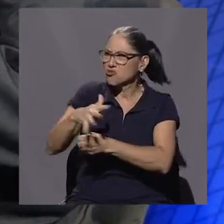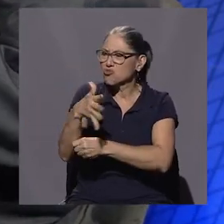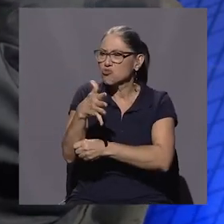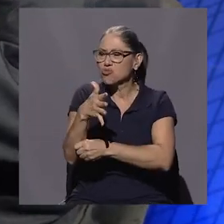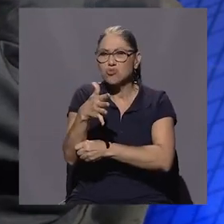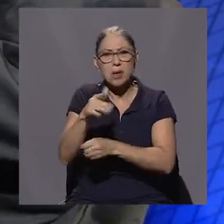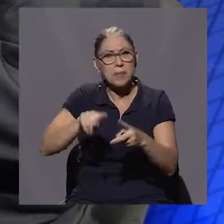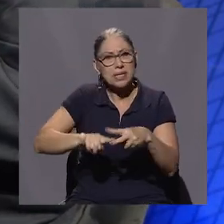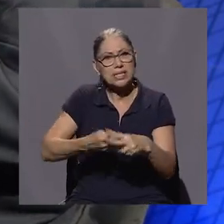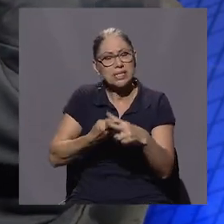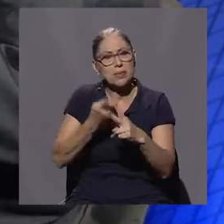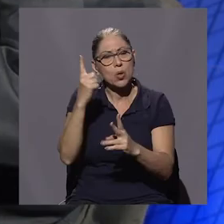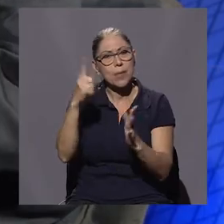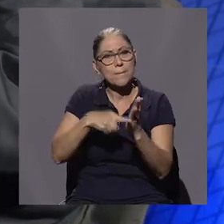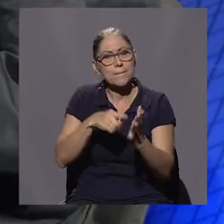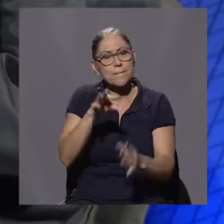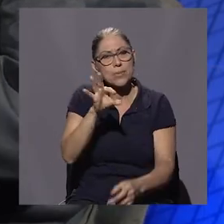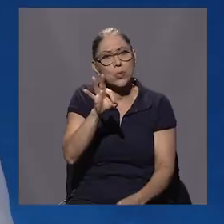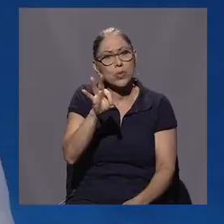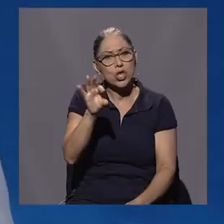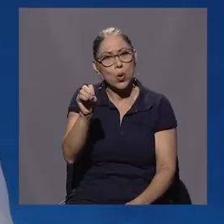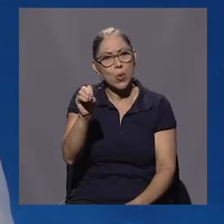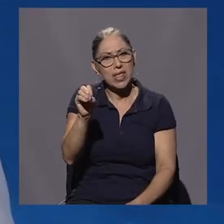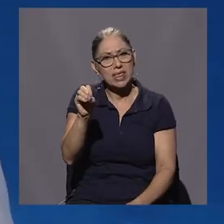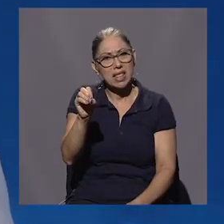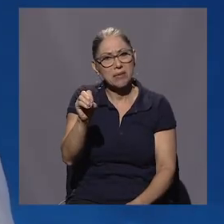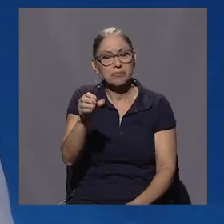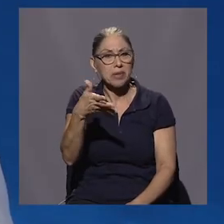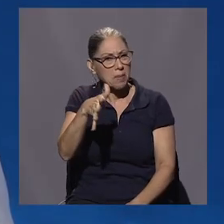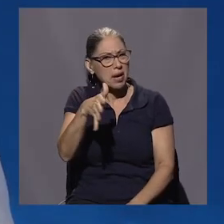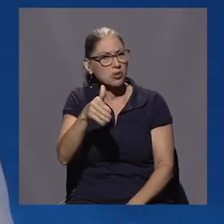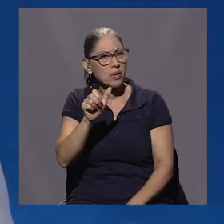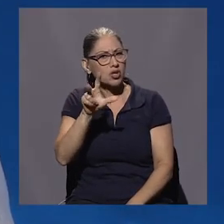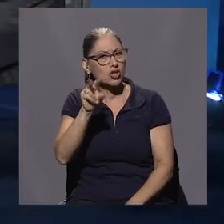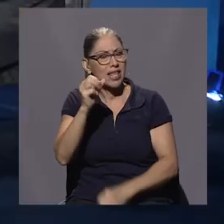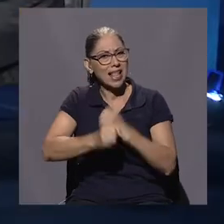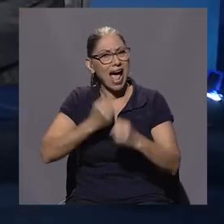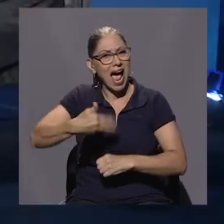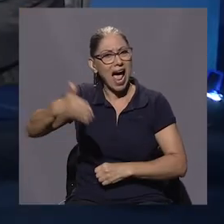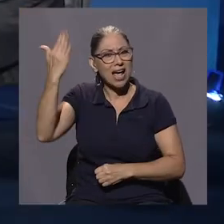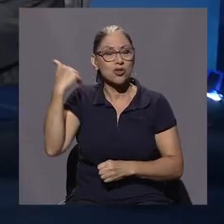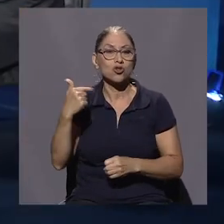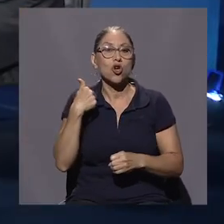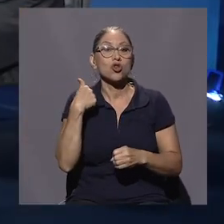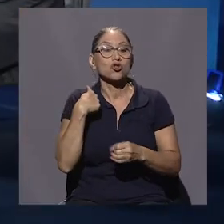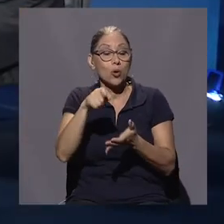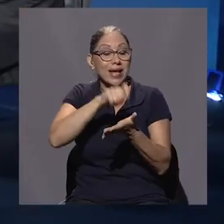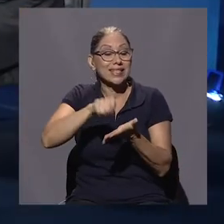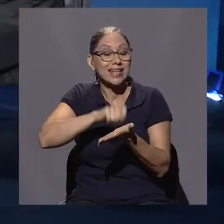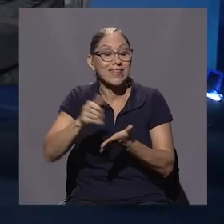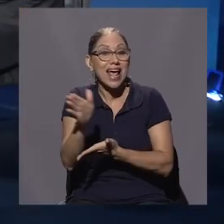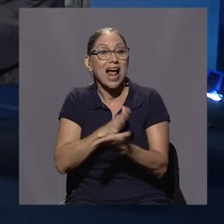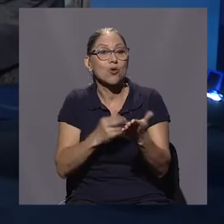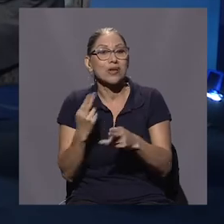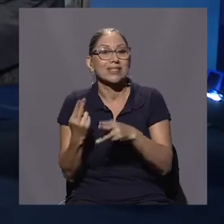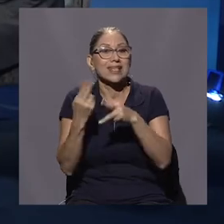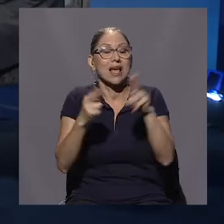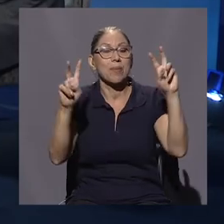por los años principios de los 90, imagínense, ahora 30 años que se llama El derecho a ser rebelde